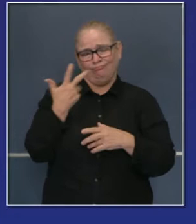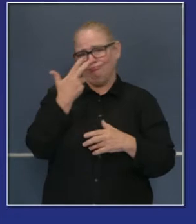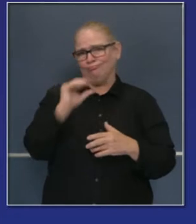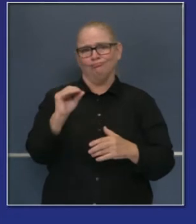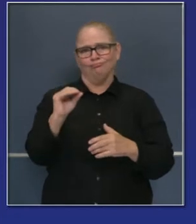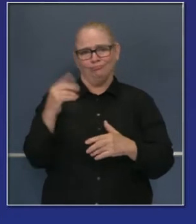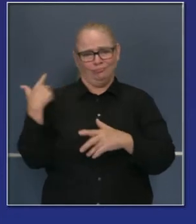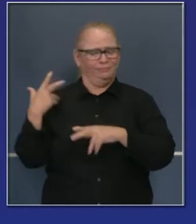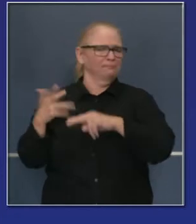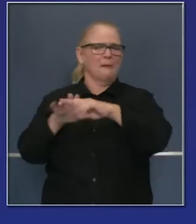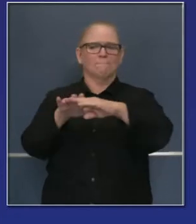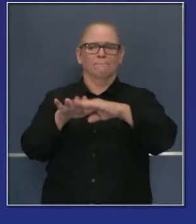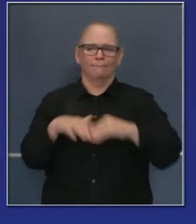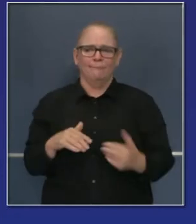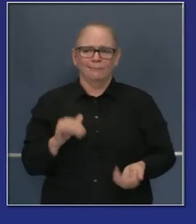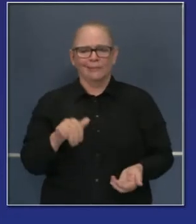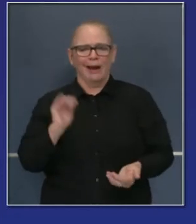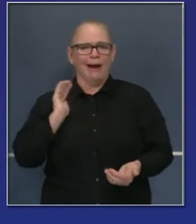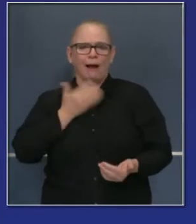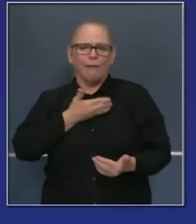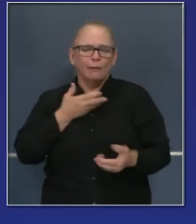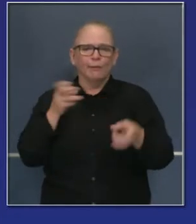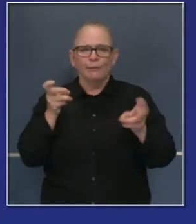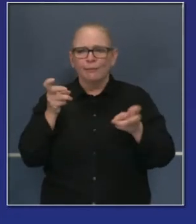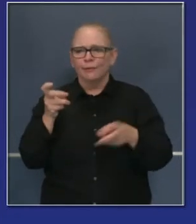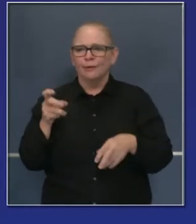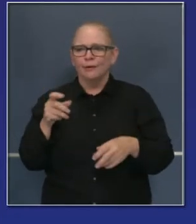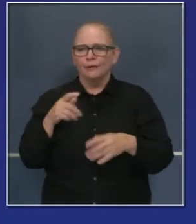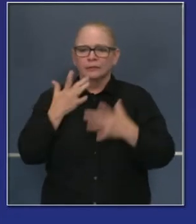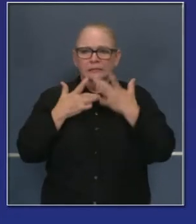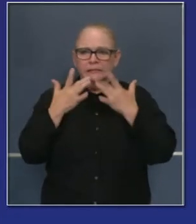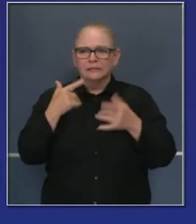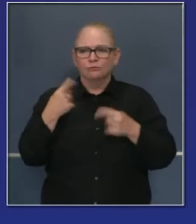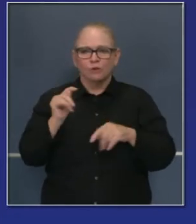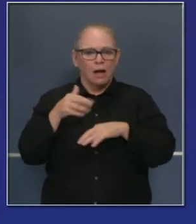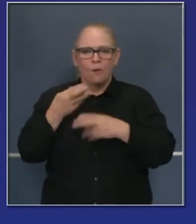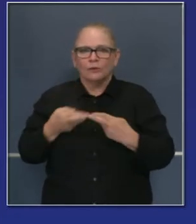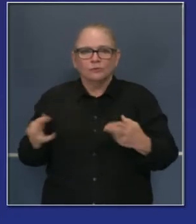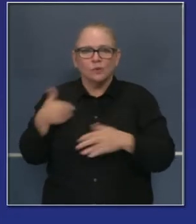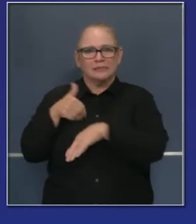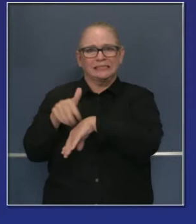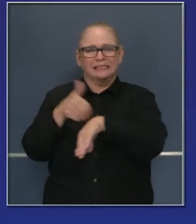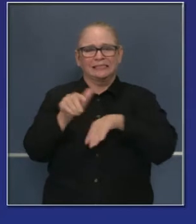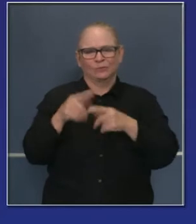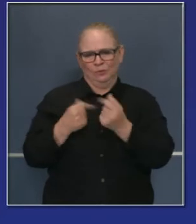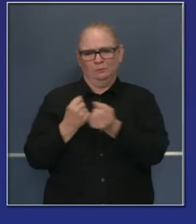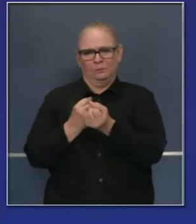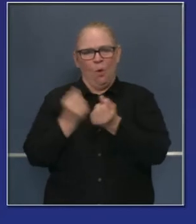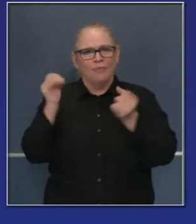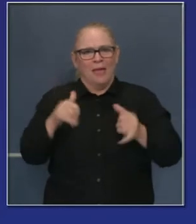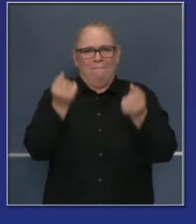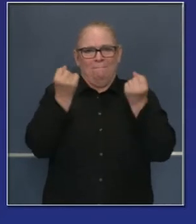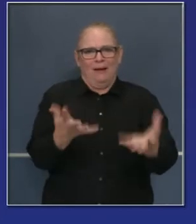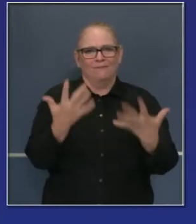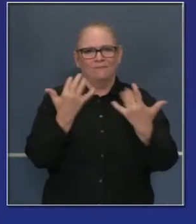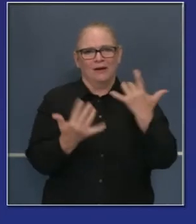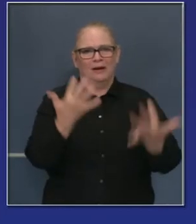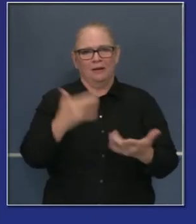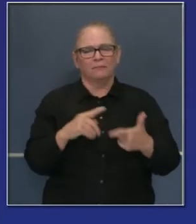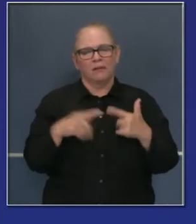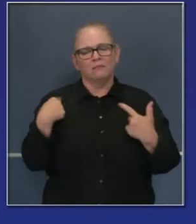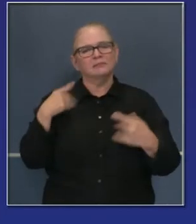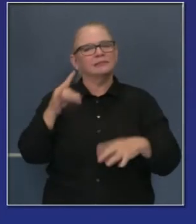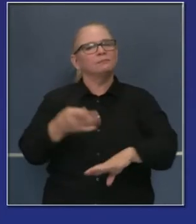ciertamente ha estirado los recursos de todo el estado. Y habiendo dicho eso, ahora estamos en una mejor situación